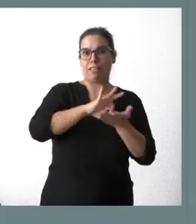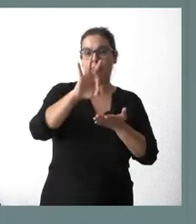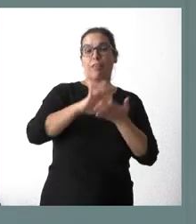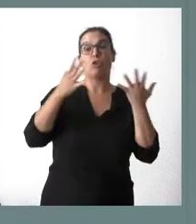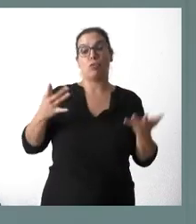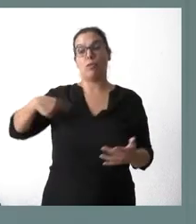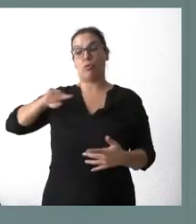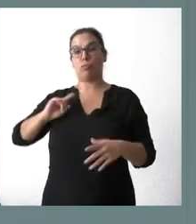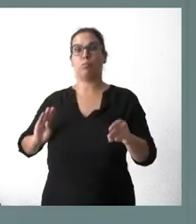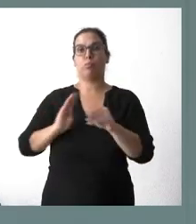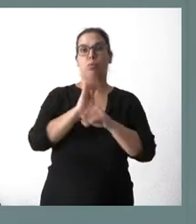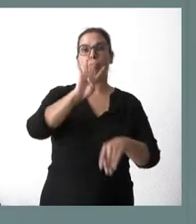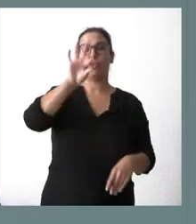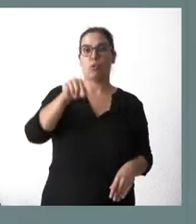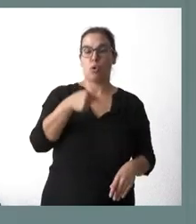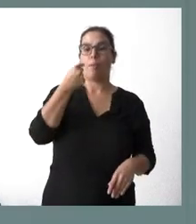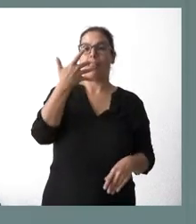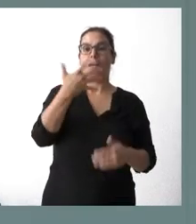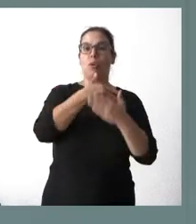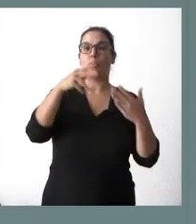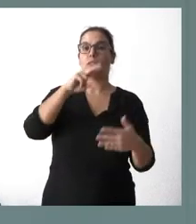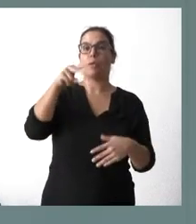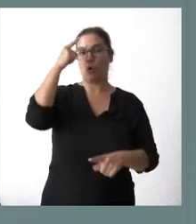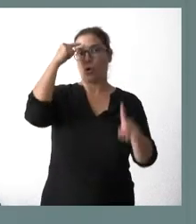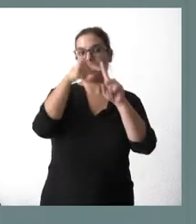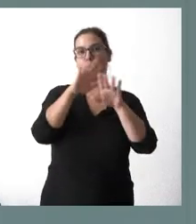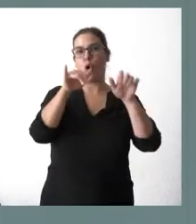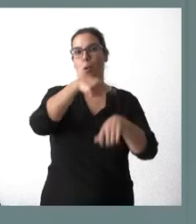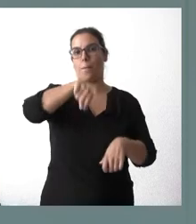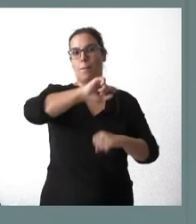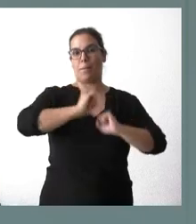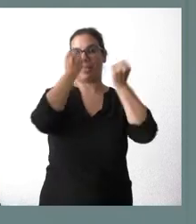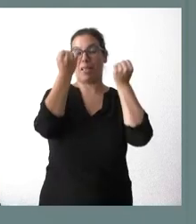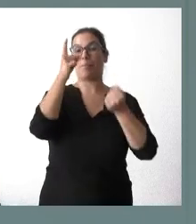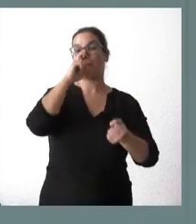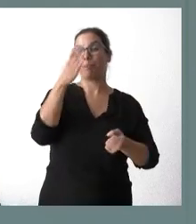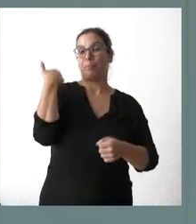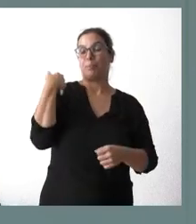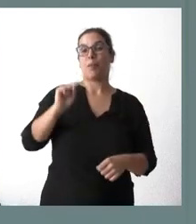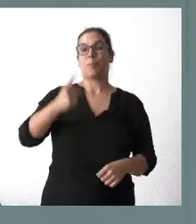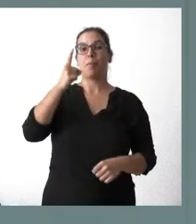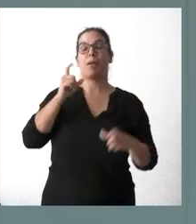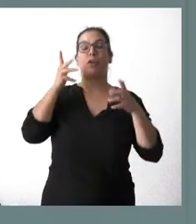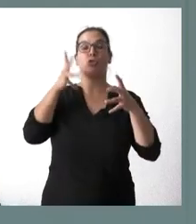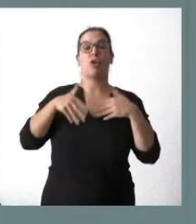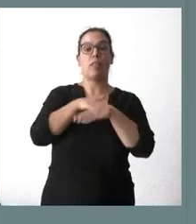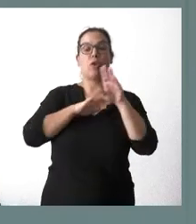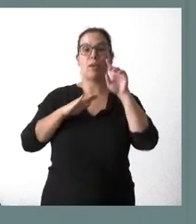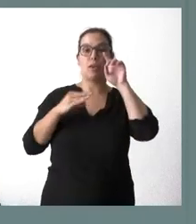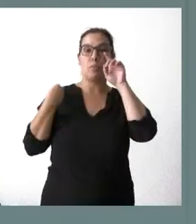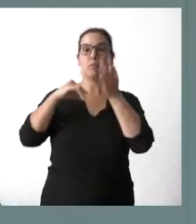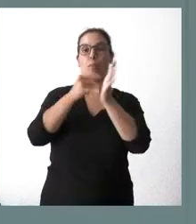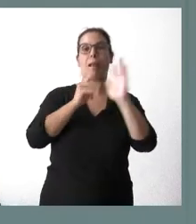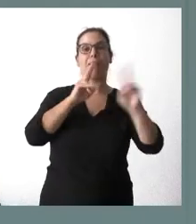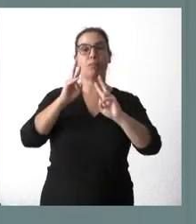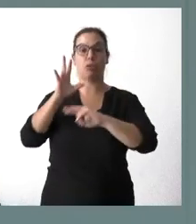esta ayuda de 4,5 millones de euros va en esa dirección. Recordarán ustedes que en aquel primer Consejo de Gobierno, dentro del plan de respuesta de medidas ante el